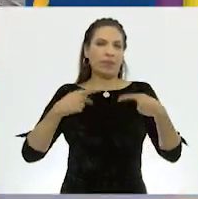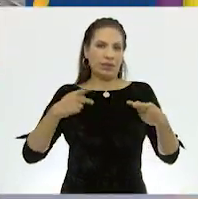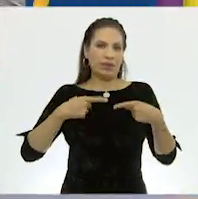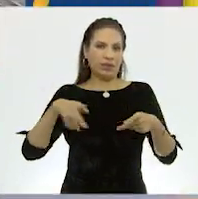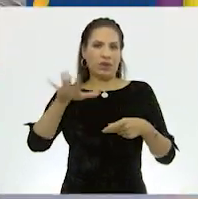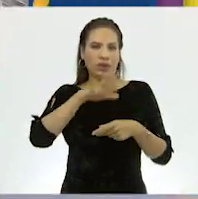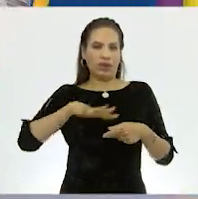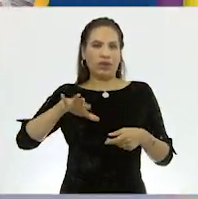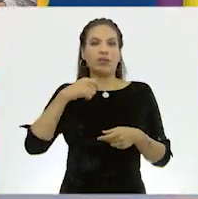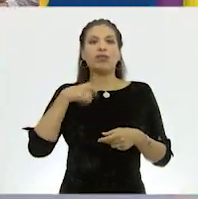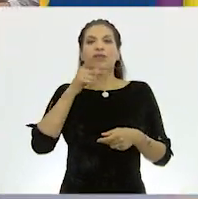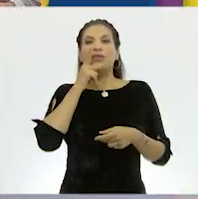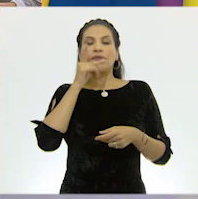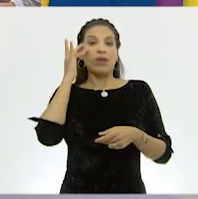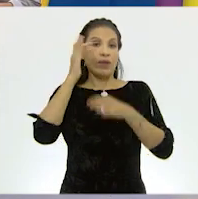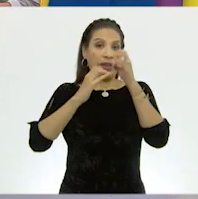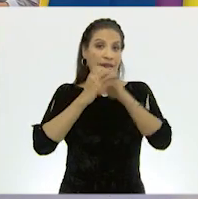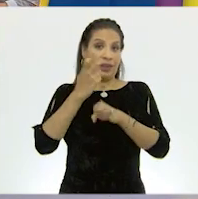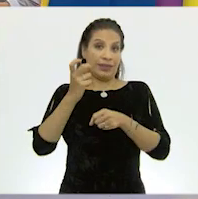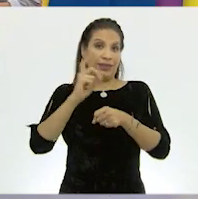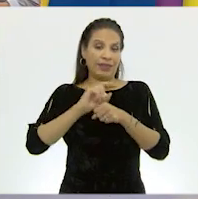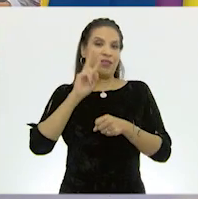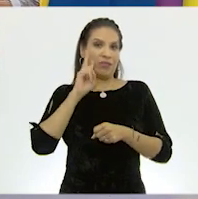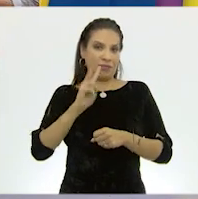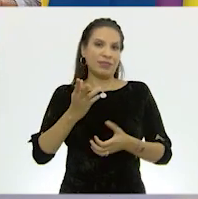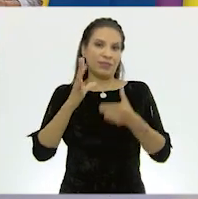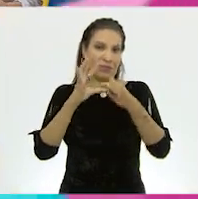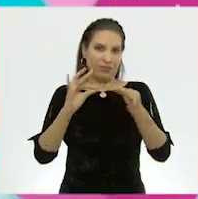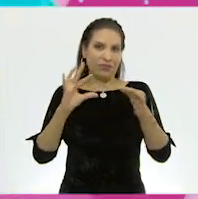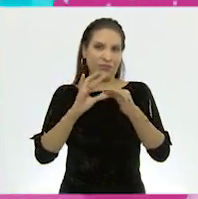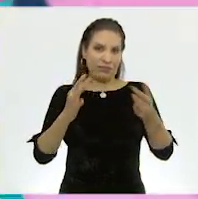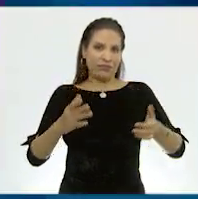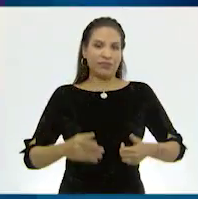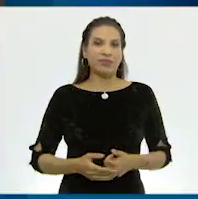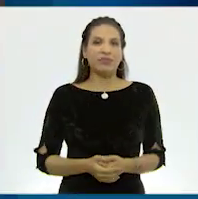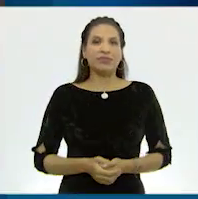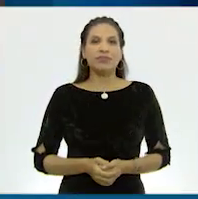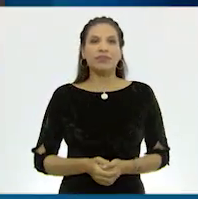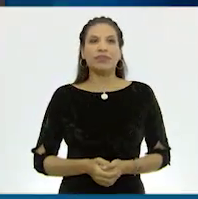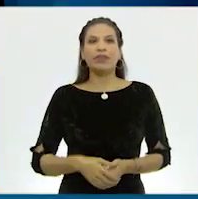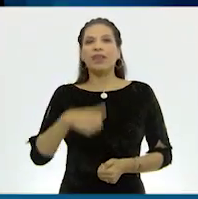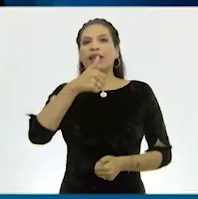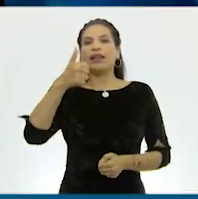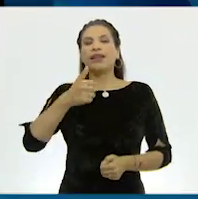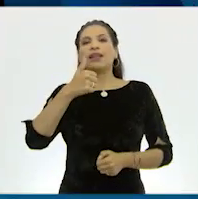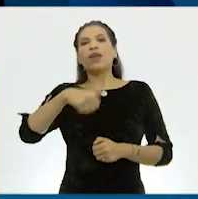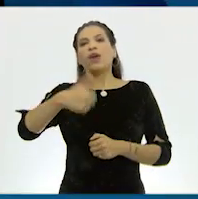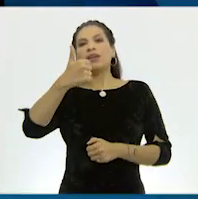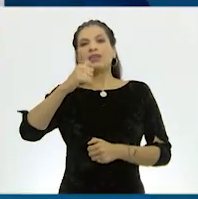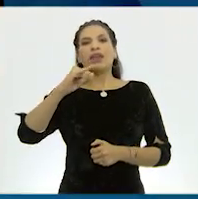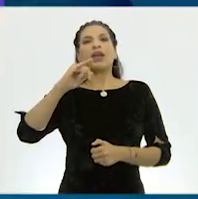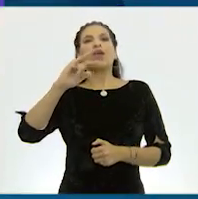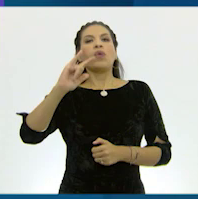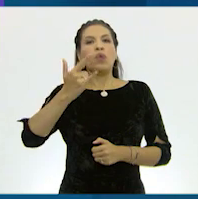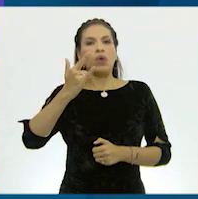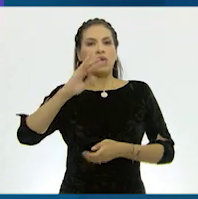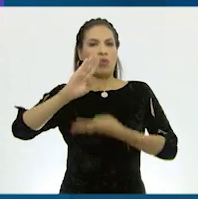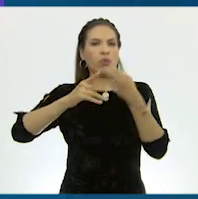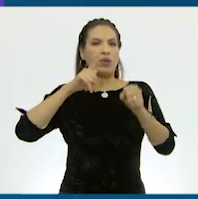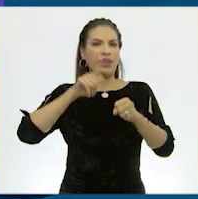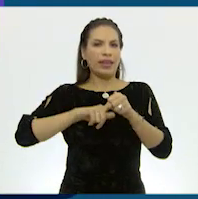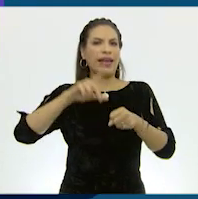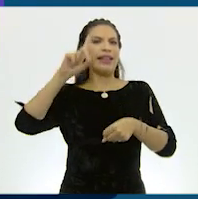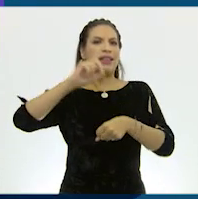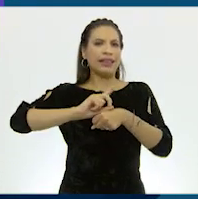Mi papá cumpleaños ese día. Pues vamos a verlo. Sí. Cada 11 de julio se celebra a nivel mundial